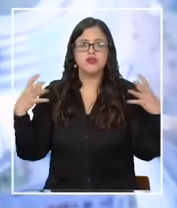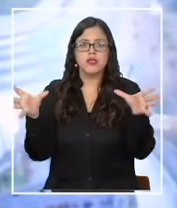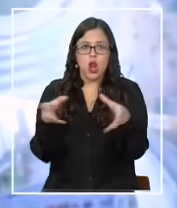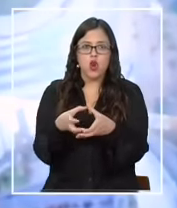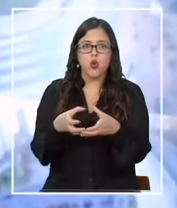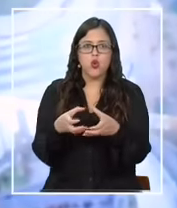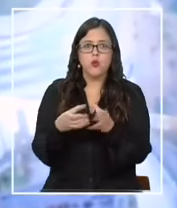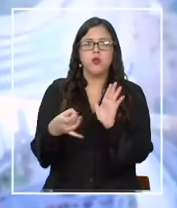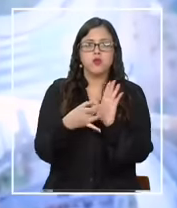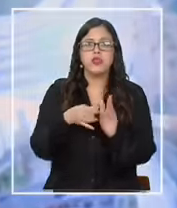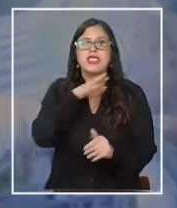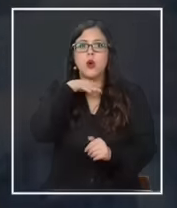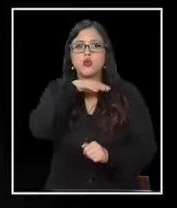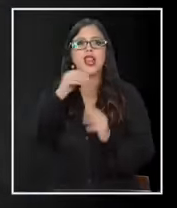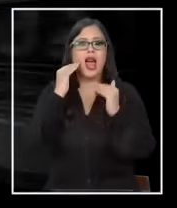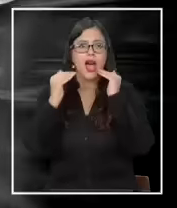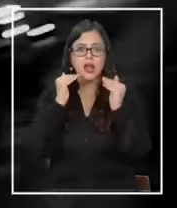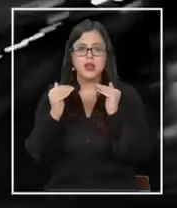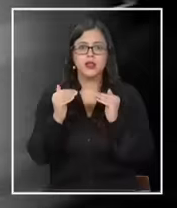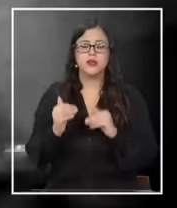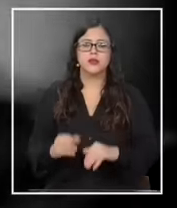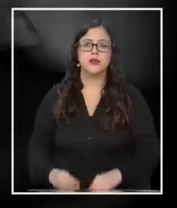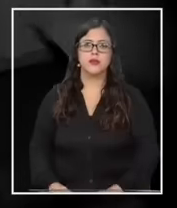bandas, que usan a menores de edad.